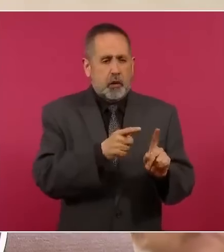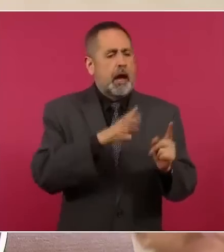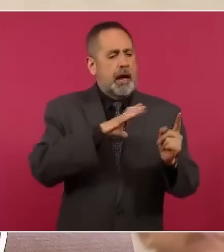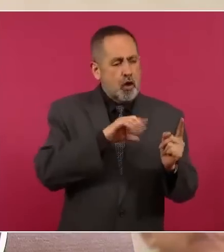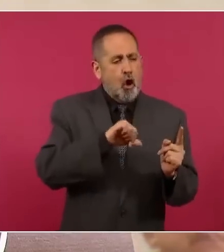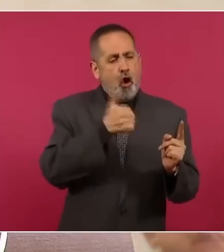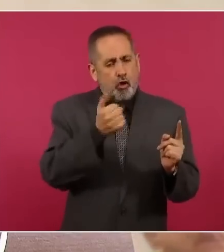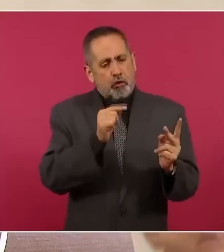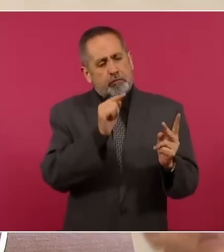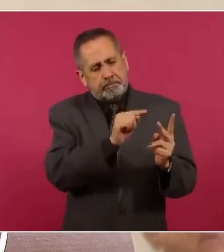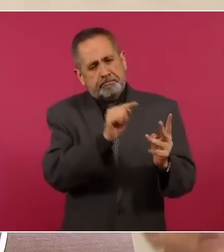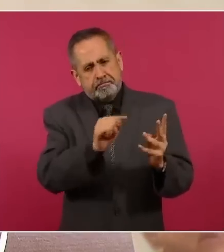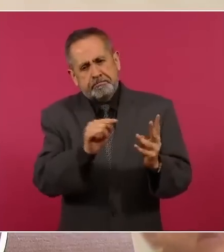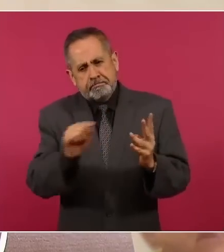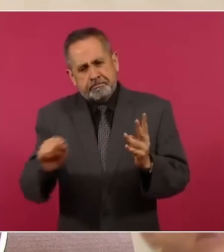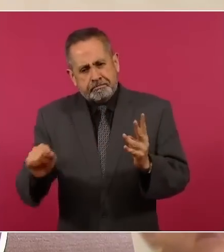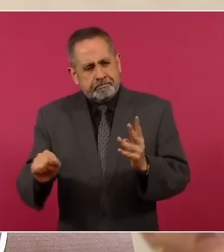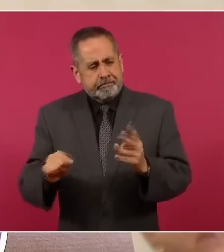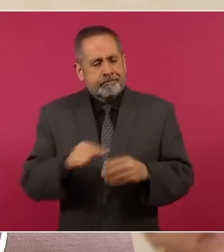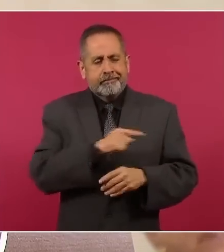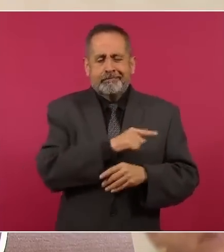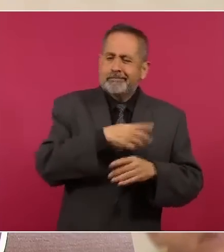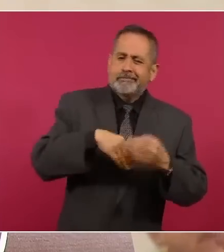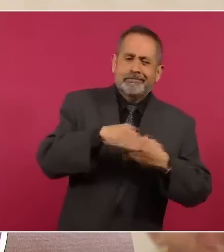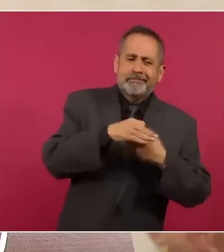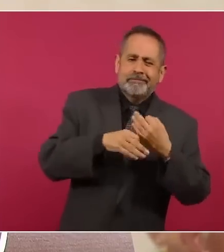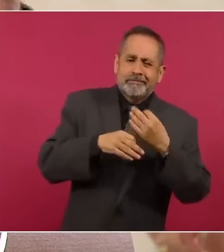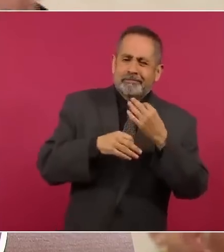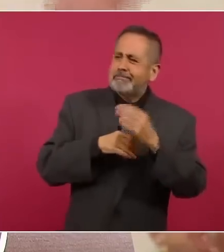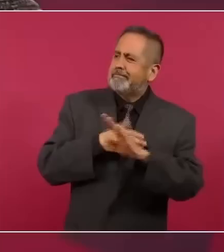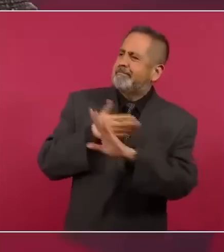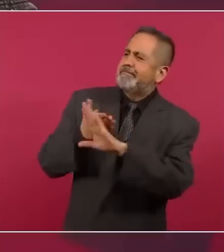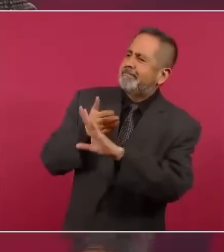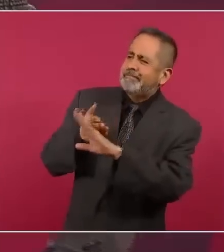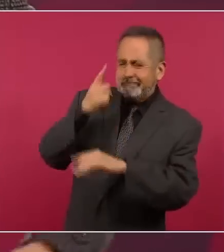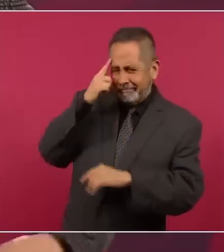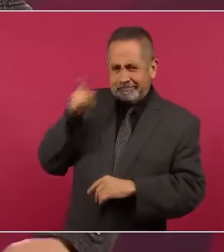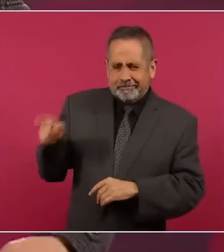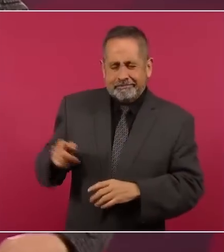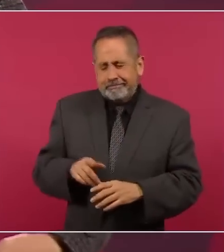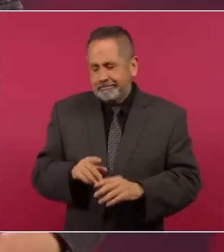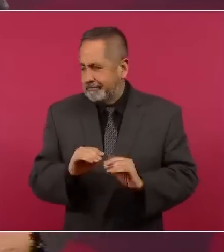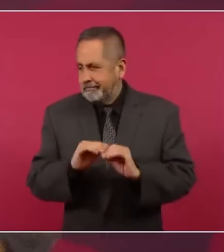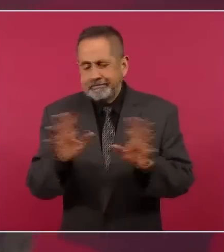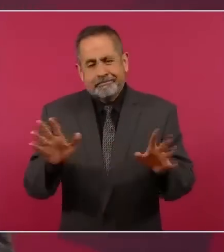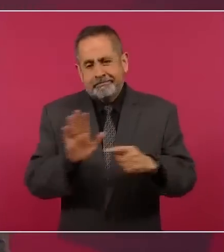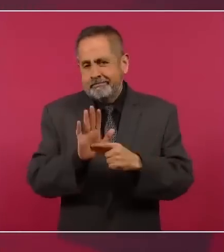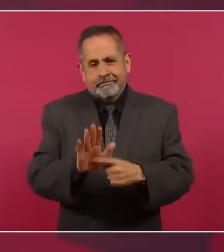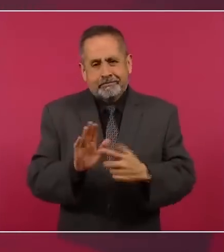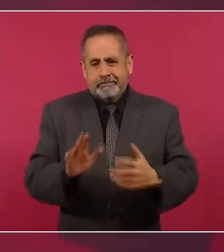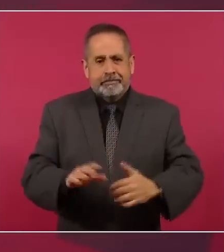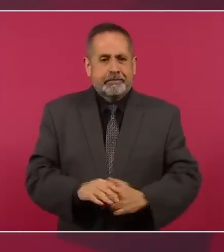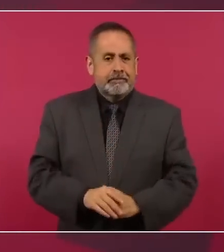hemos hablado, es evidente que